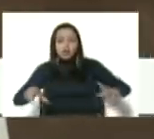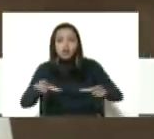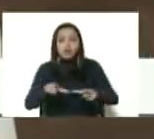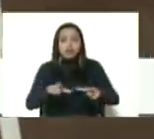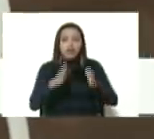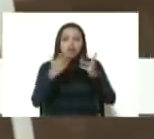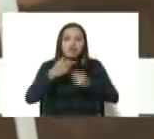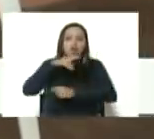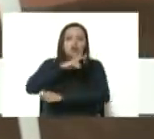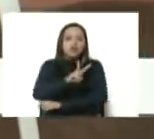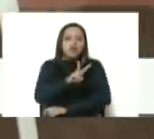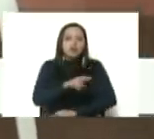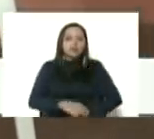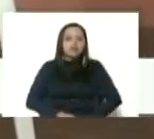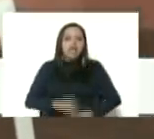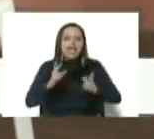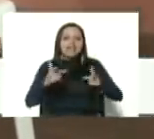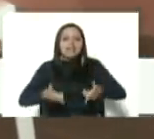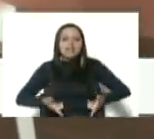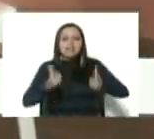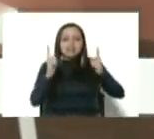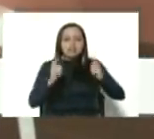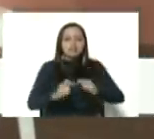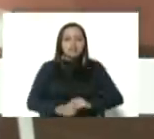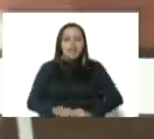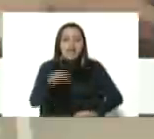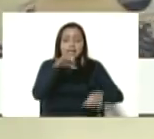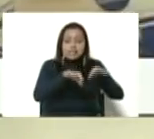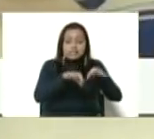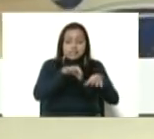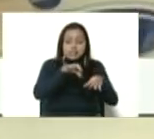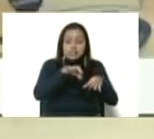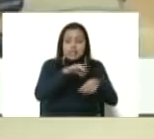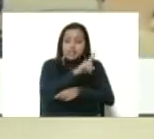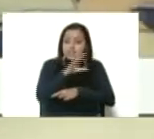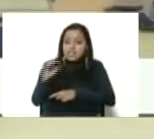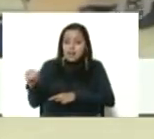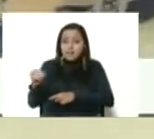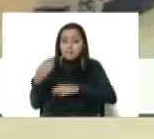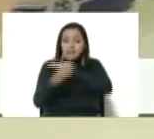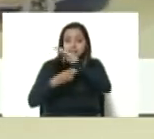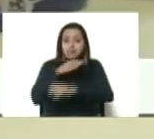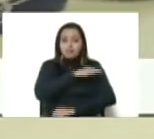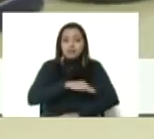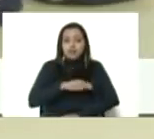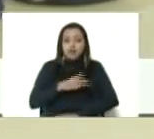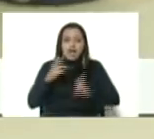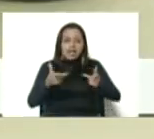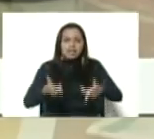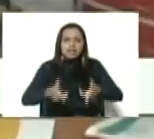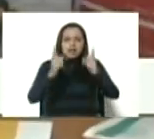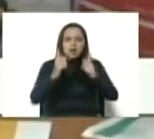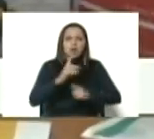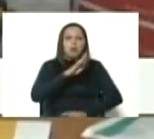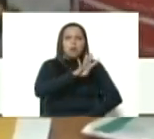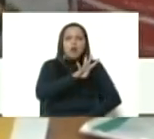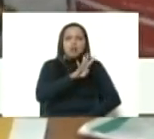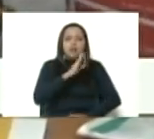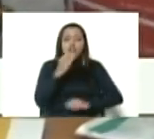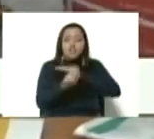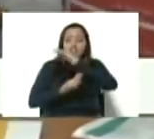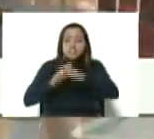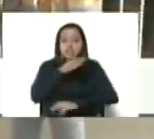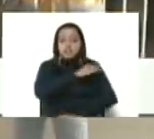donde estamos hoy inaugurando en el marco de las 100 bases de misión, estamos inaugurando en Monagas cuatro bases